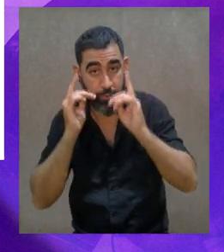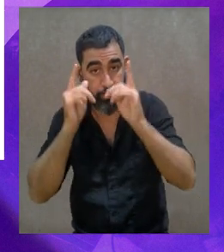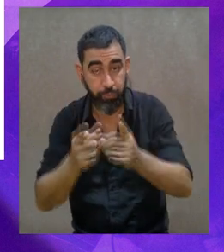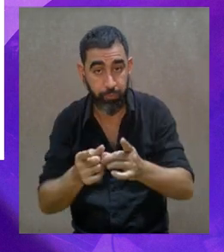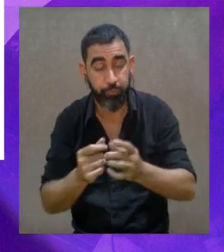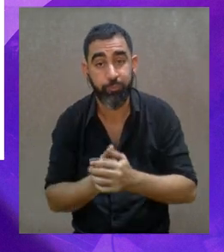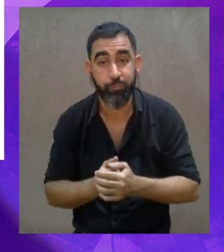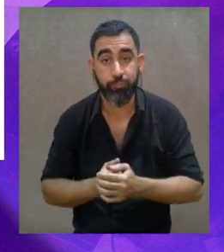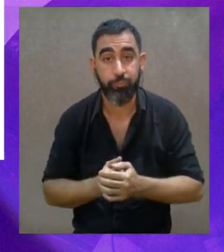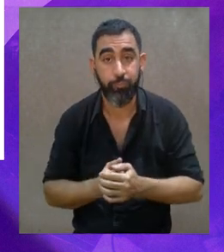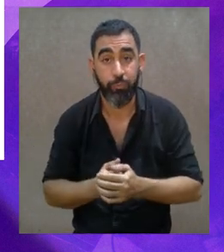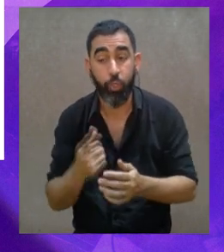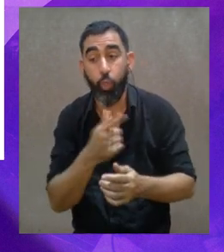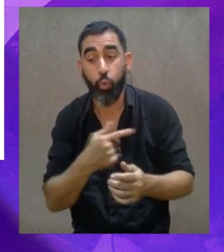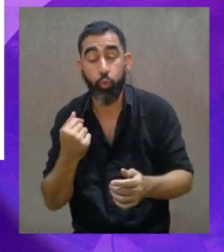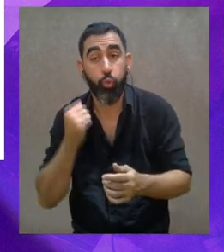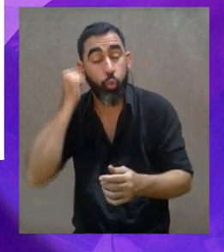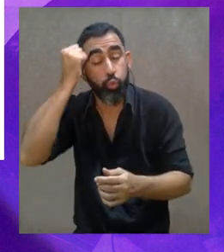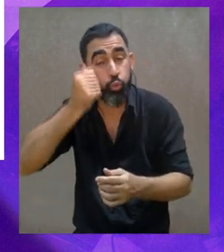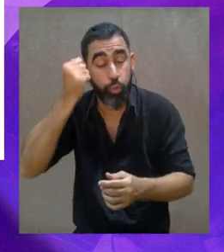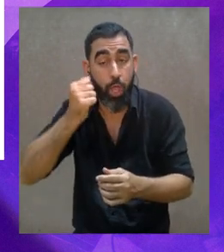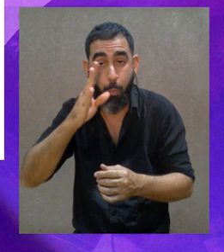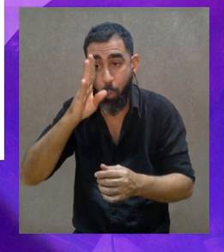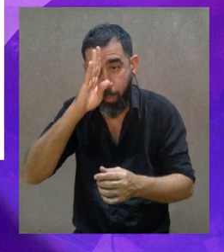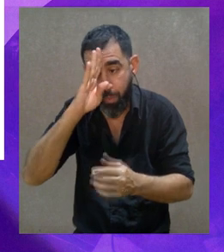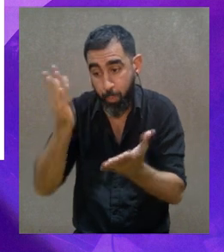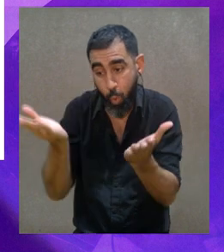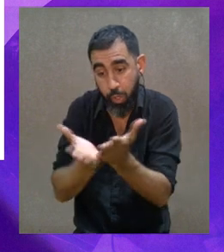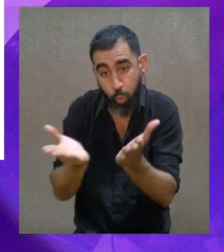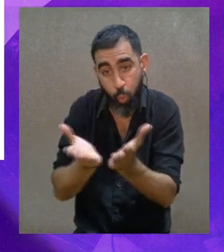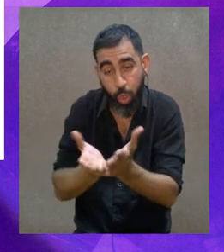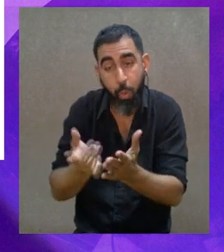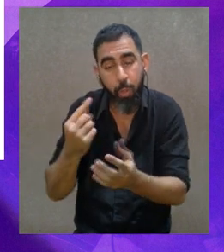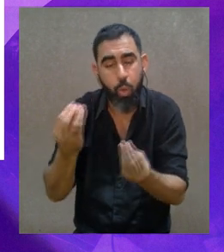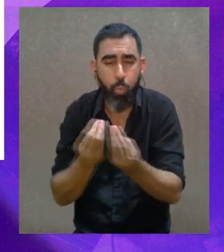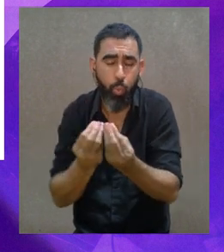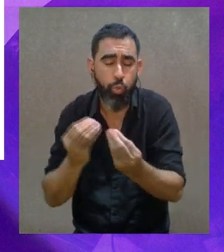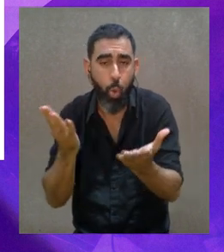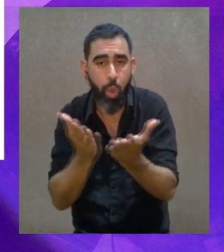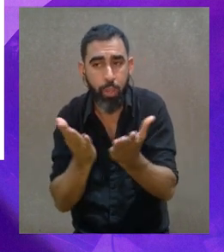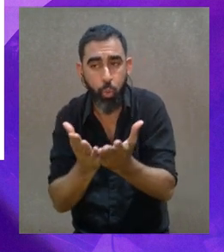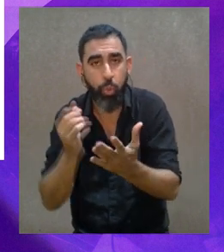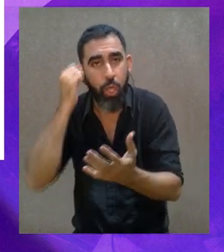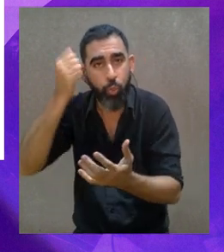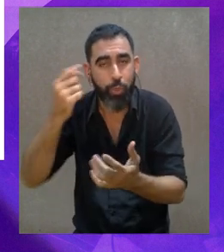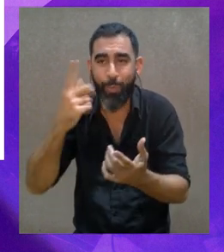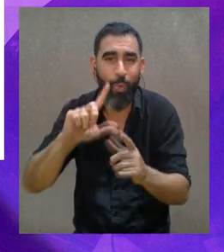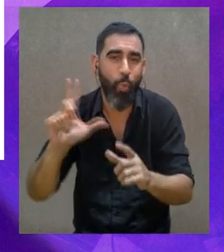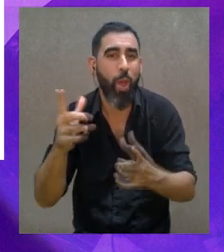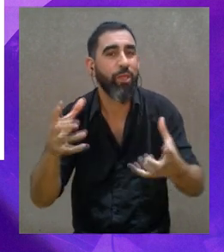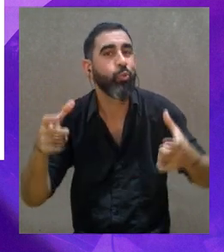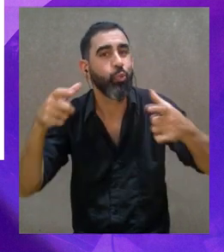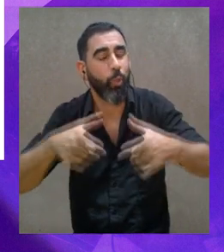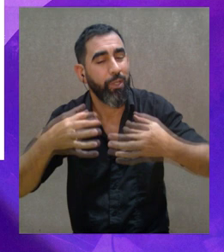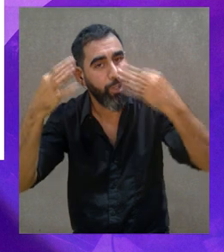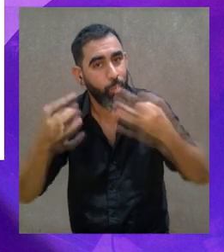este momento o en algún momento estar en este lugar nosotros tenemos que tener esa vocación esa convicción